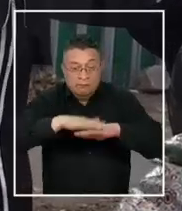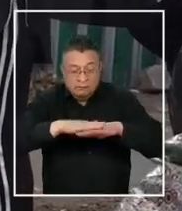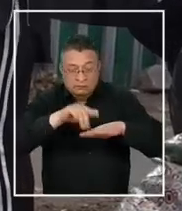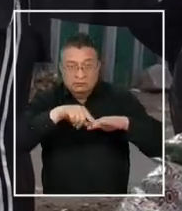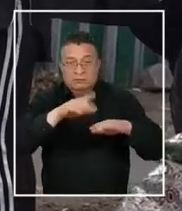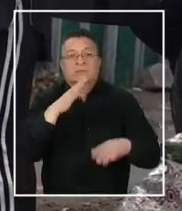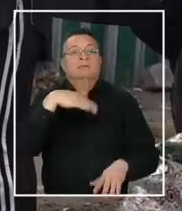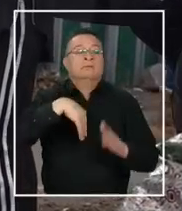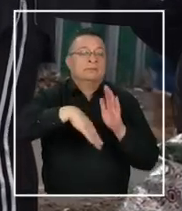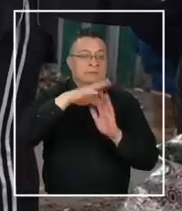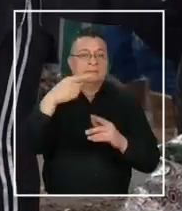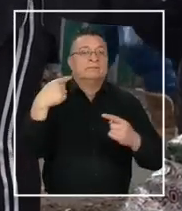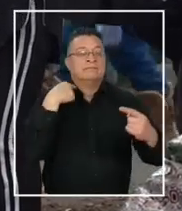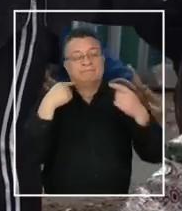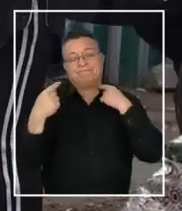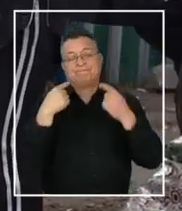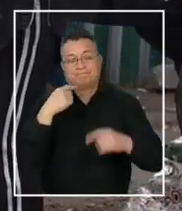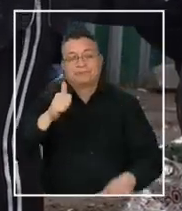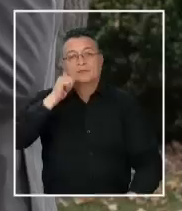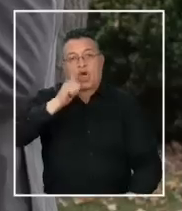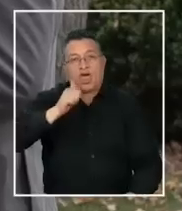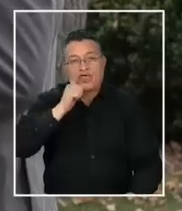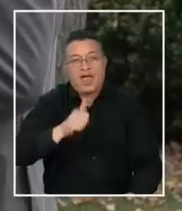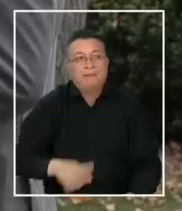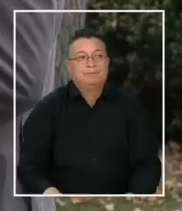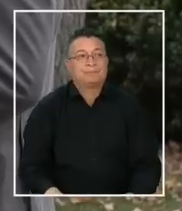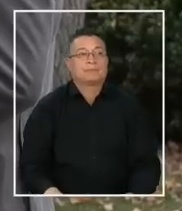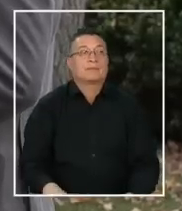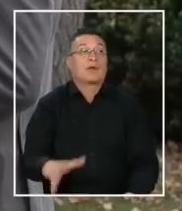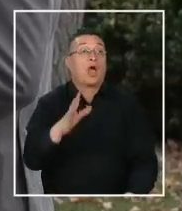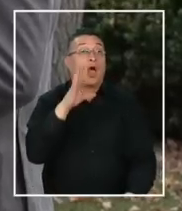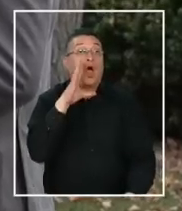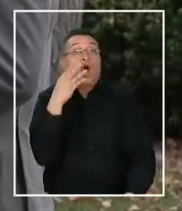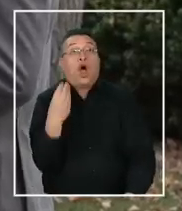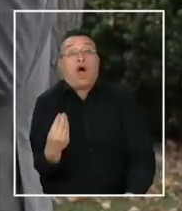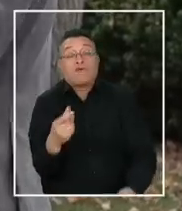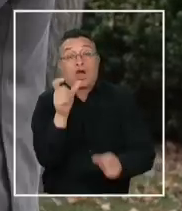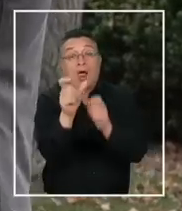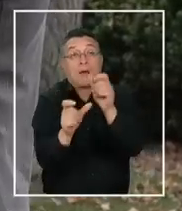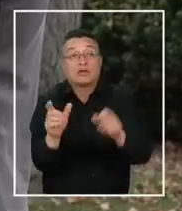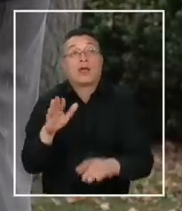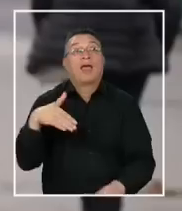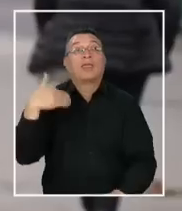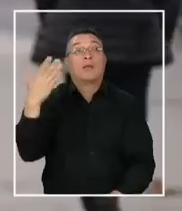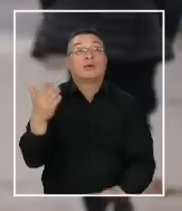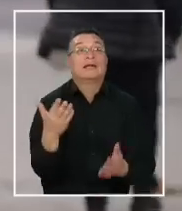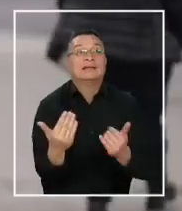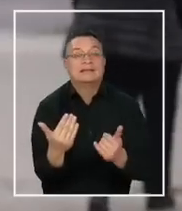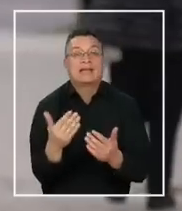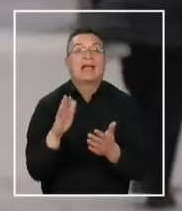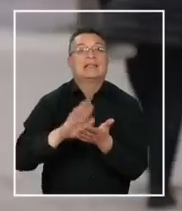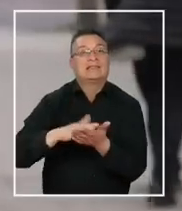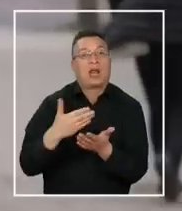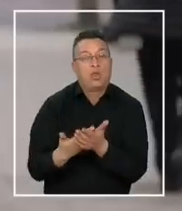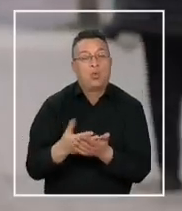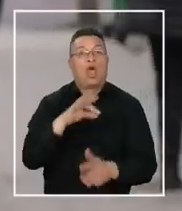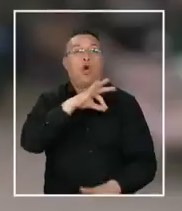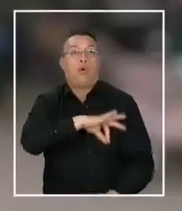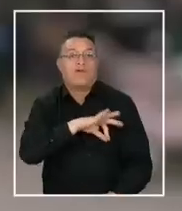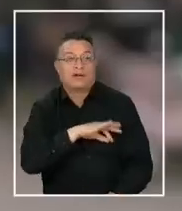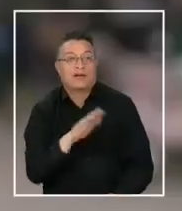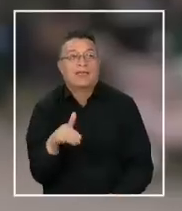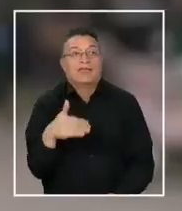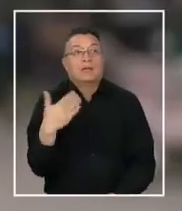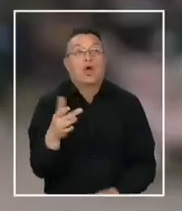traer mayores consecuencias en su día a día. Pues obviamente esas personas van a tener necesidades de salud, van a tener necesidades de jubilación,